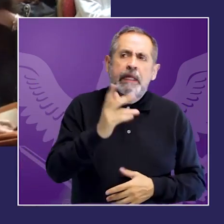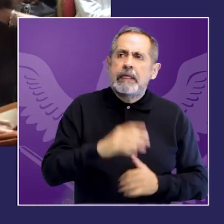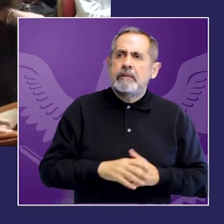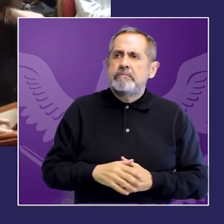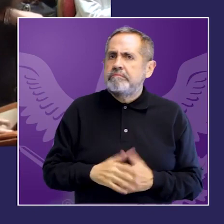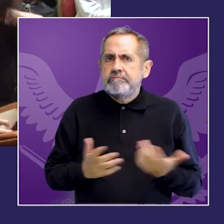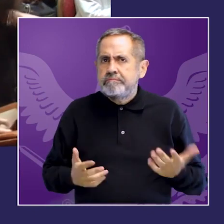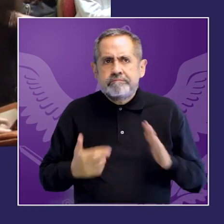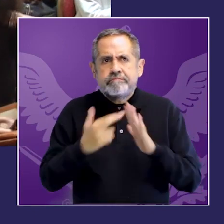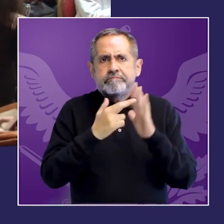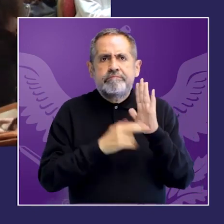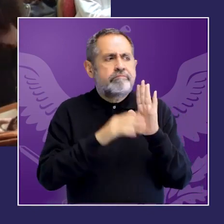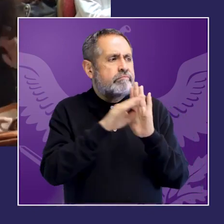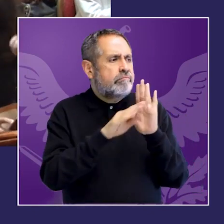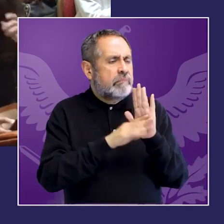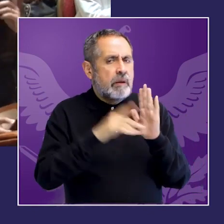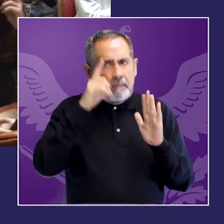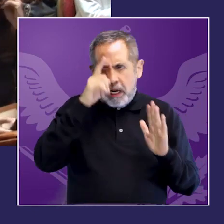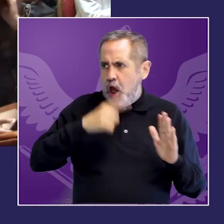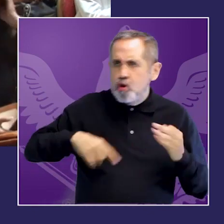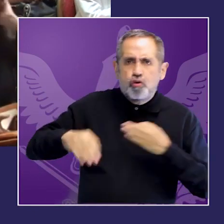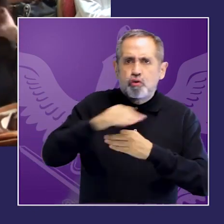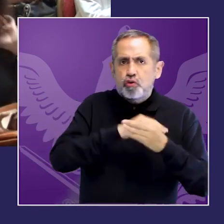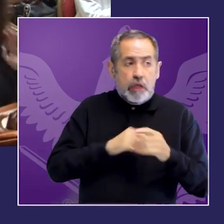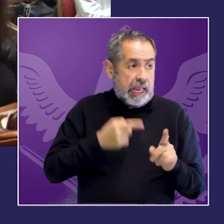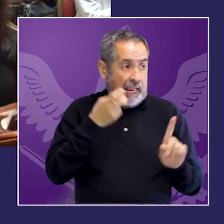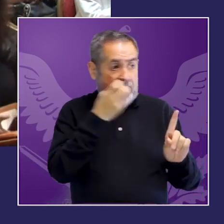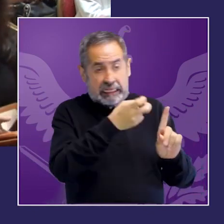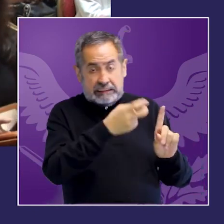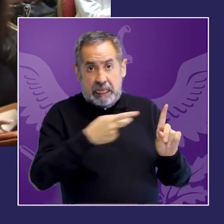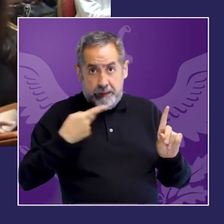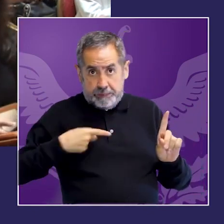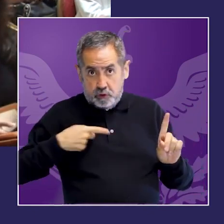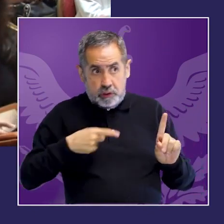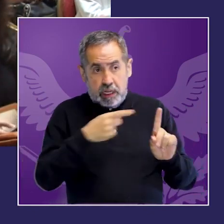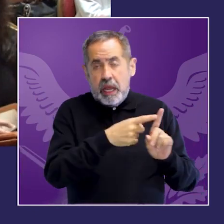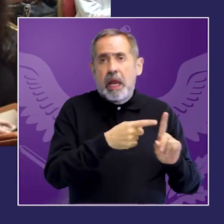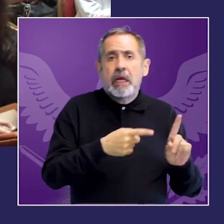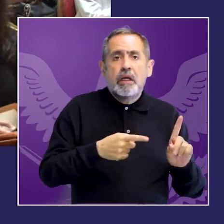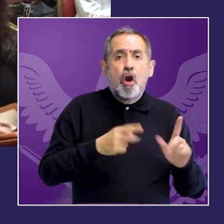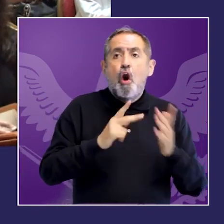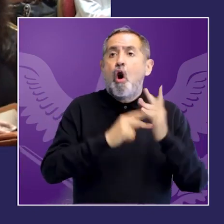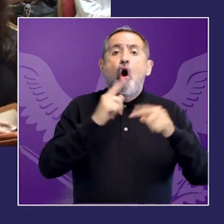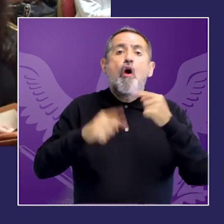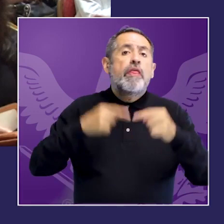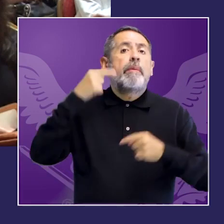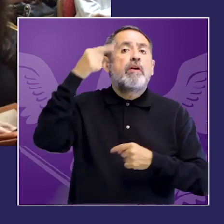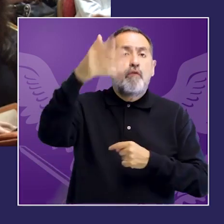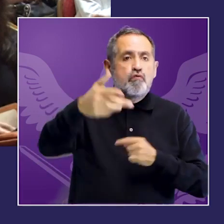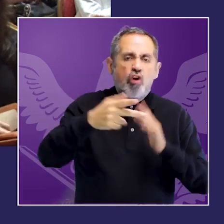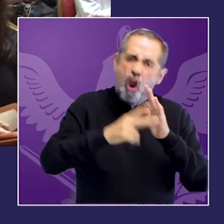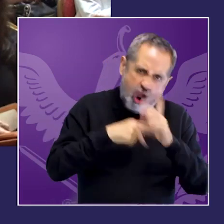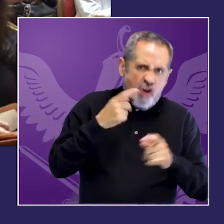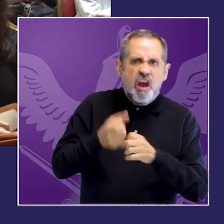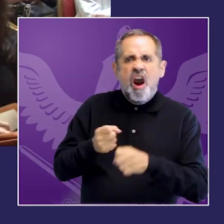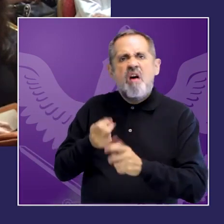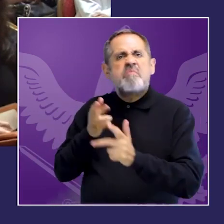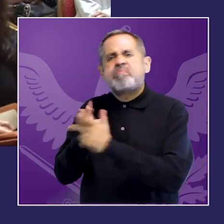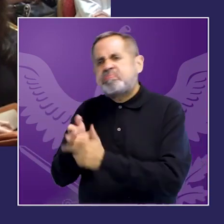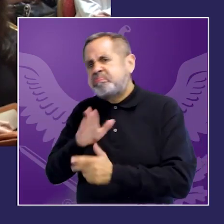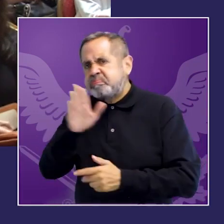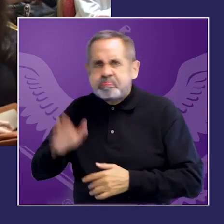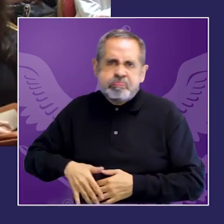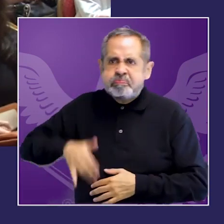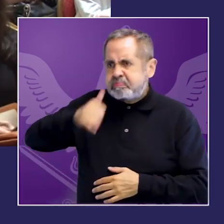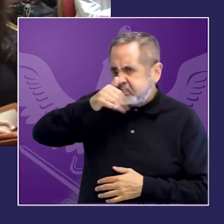vuelva a reincidir en un hecho de violencia de género violencia contra la mujer o que esa